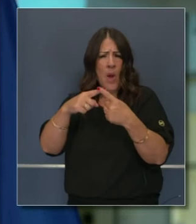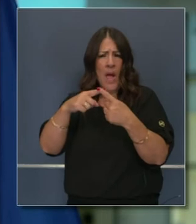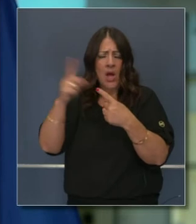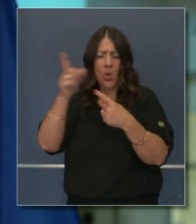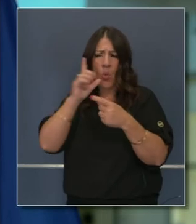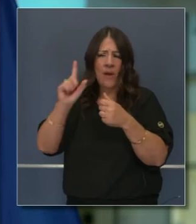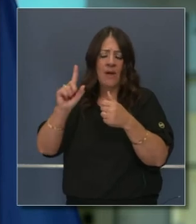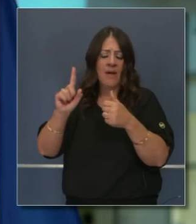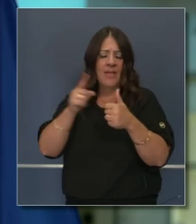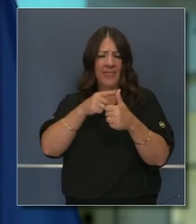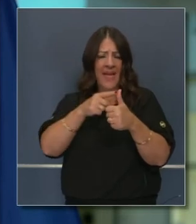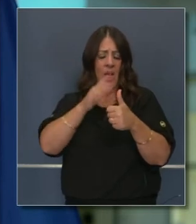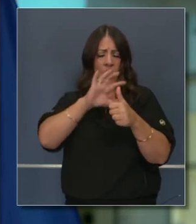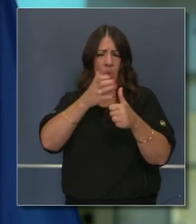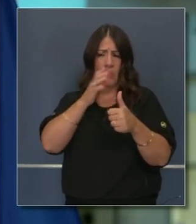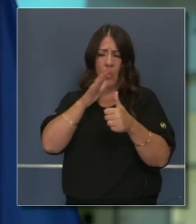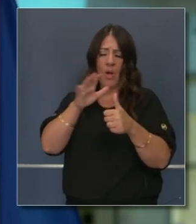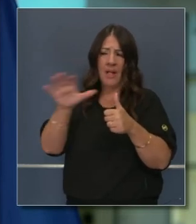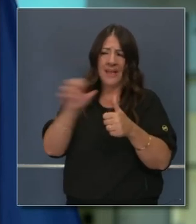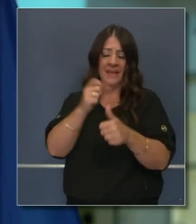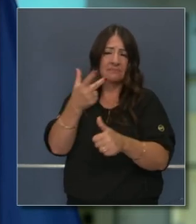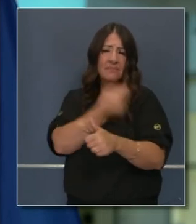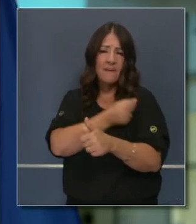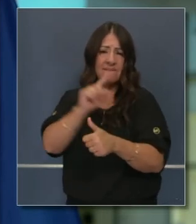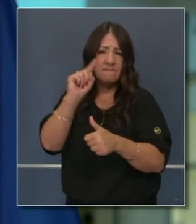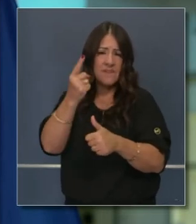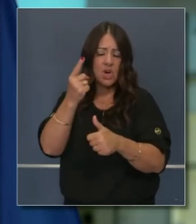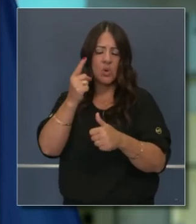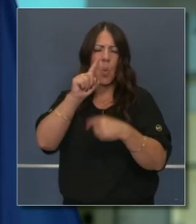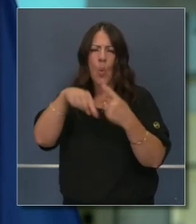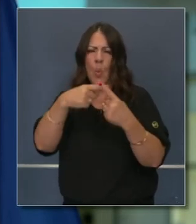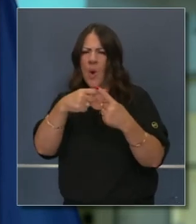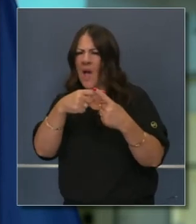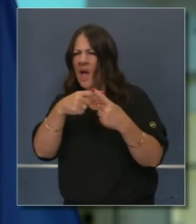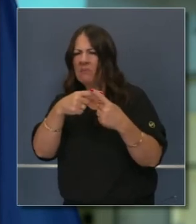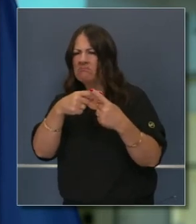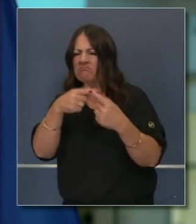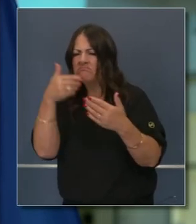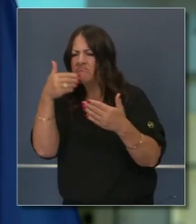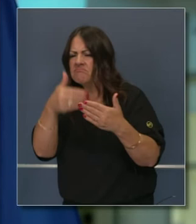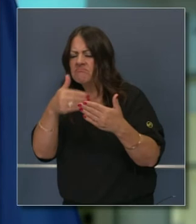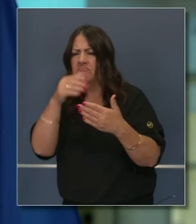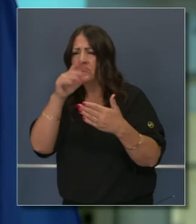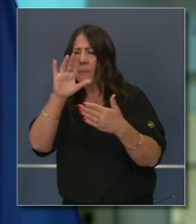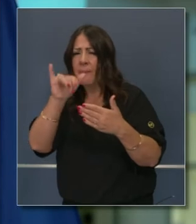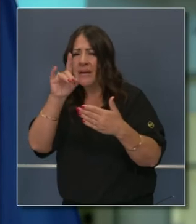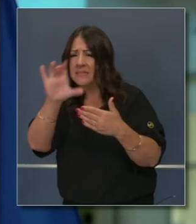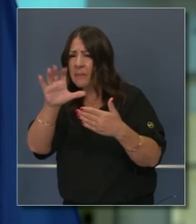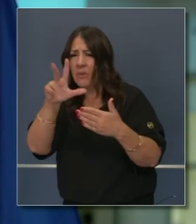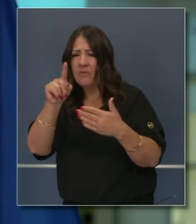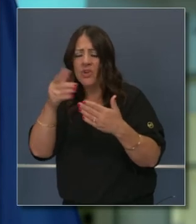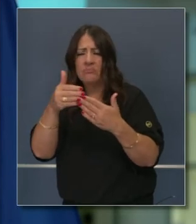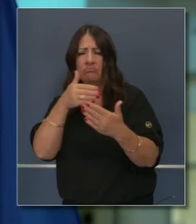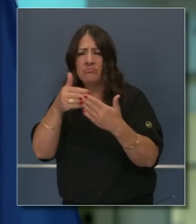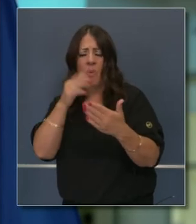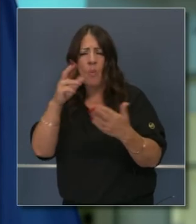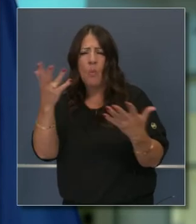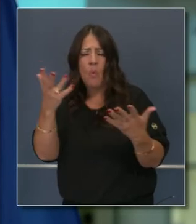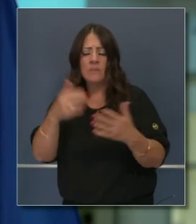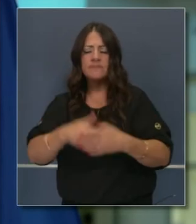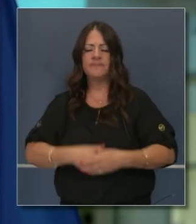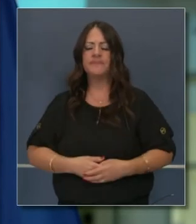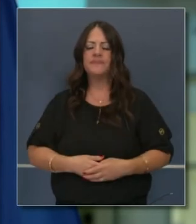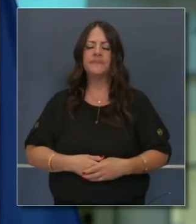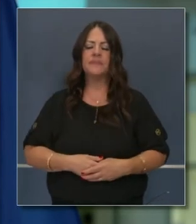para fines de este año? ¿podría explicar un poco acerca de cómo? ¿Cuánto tiempo tomaría para que